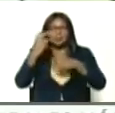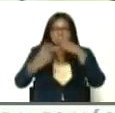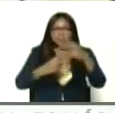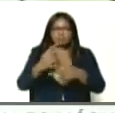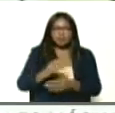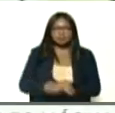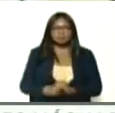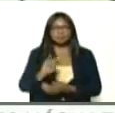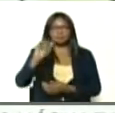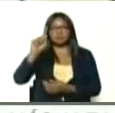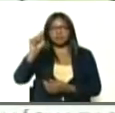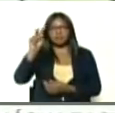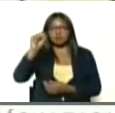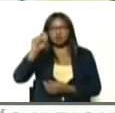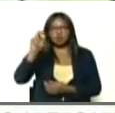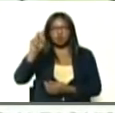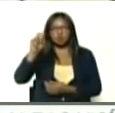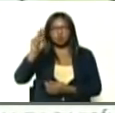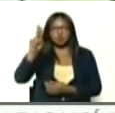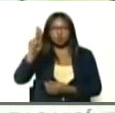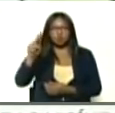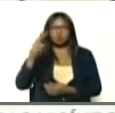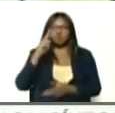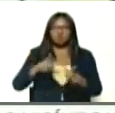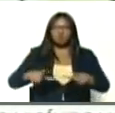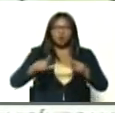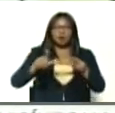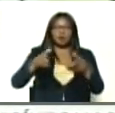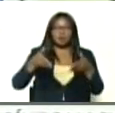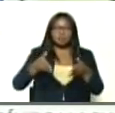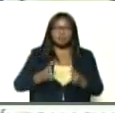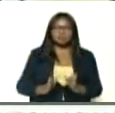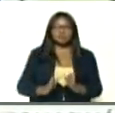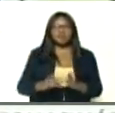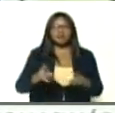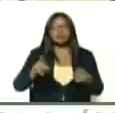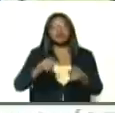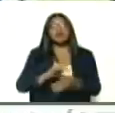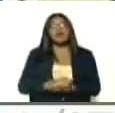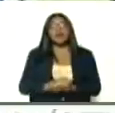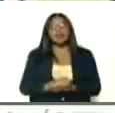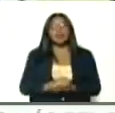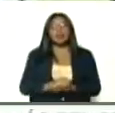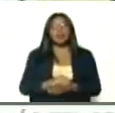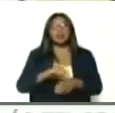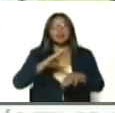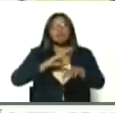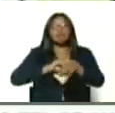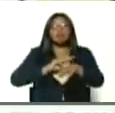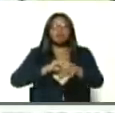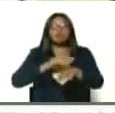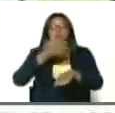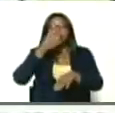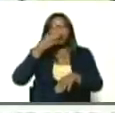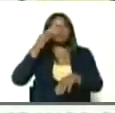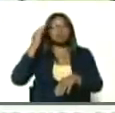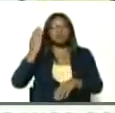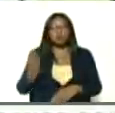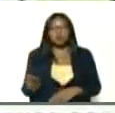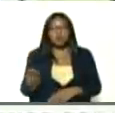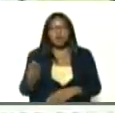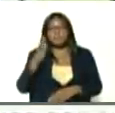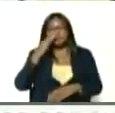Insnotú, el lugar, vio nacer, al gran José Gregorio Hernández, gran médico, los pobres,